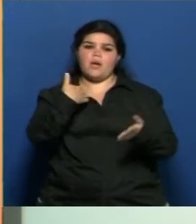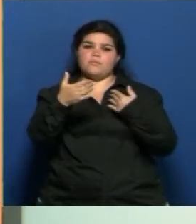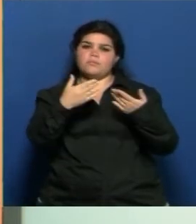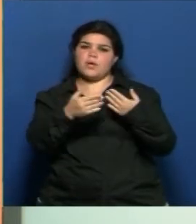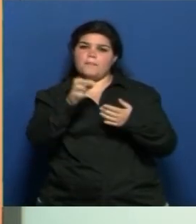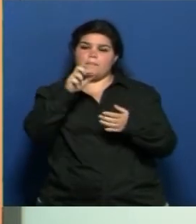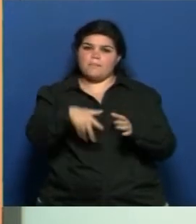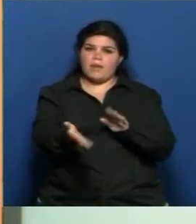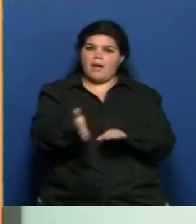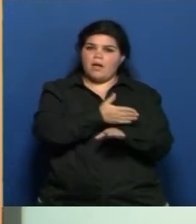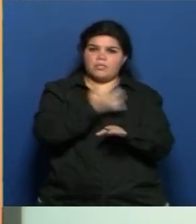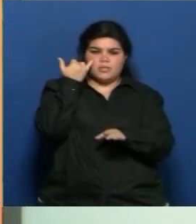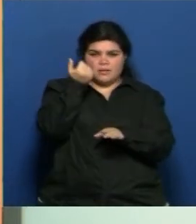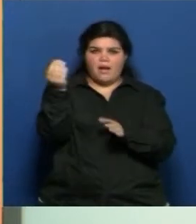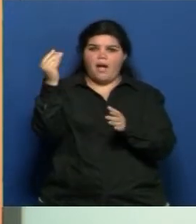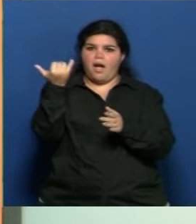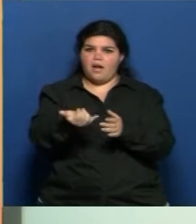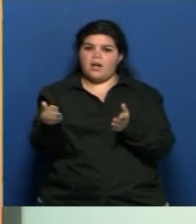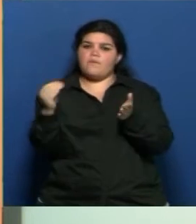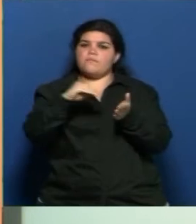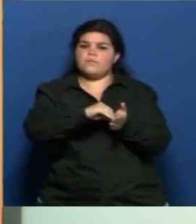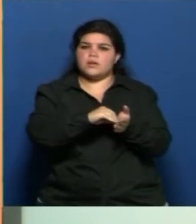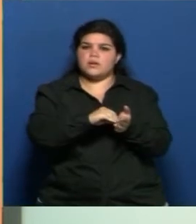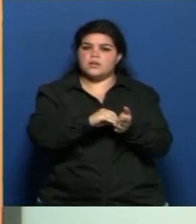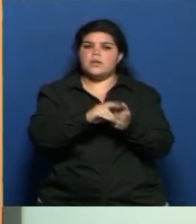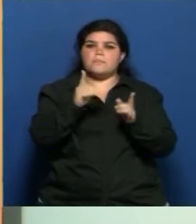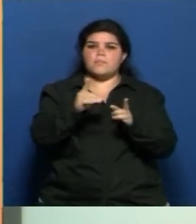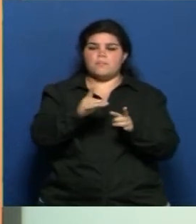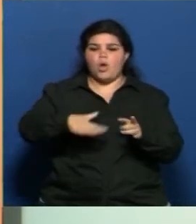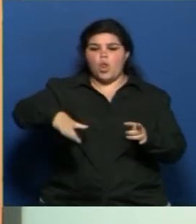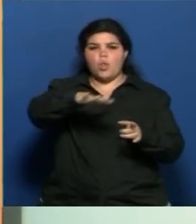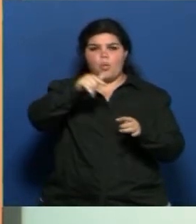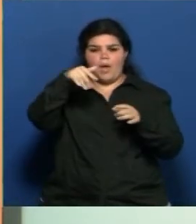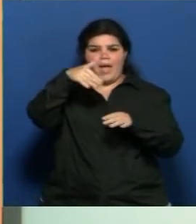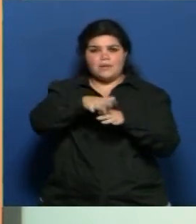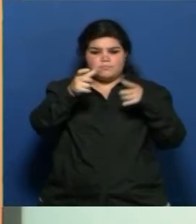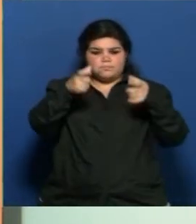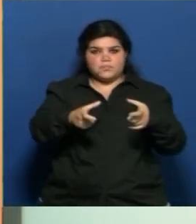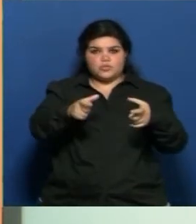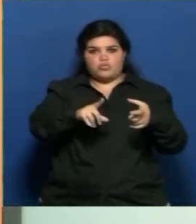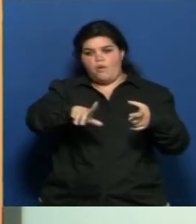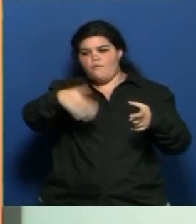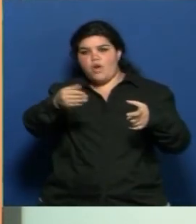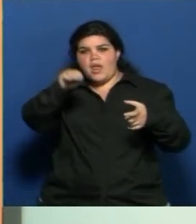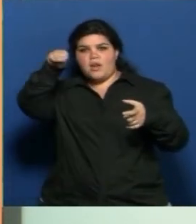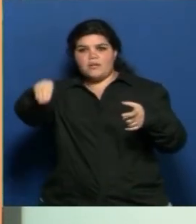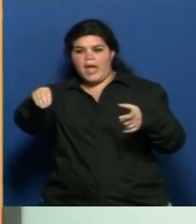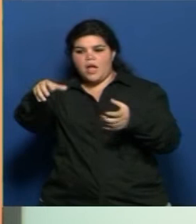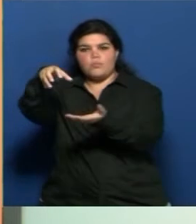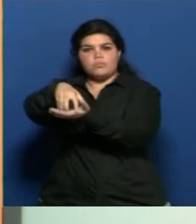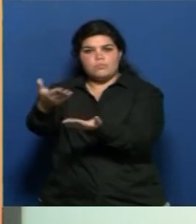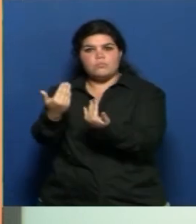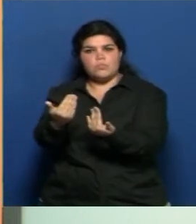Incluso se previó que la generación de un polo fuera de los oasis. Claro. ¿Por qué? Porque el tema del movimiento de los